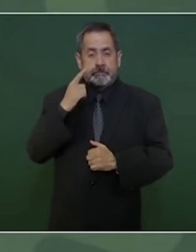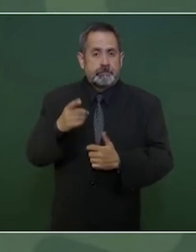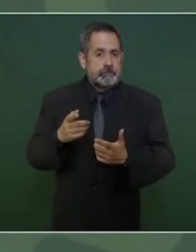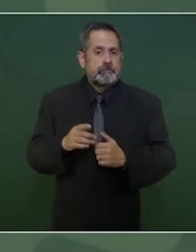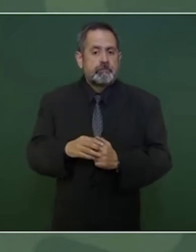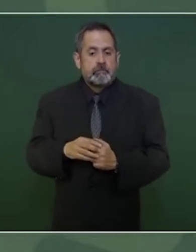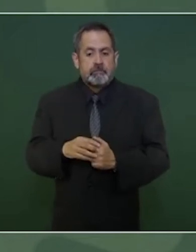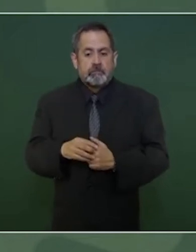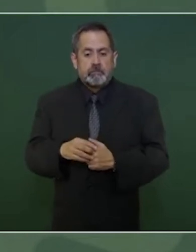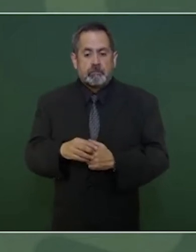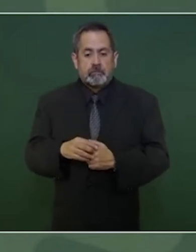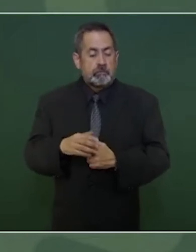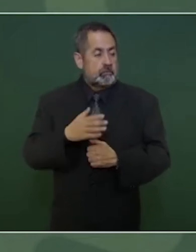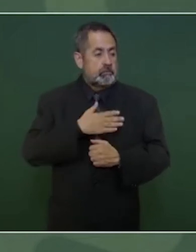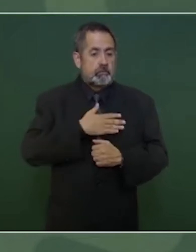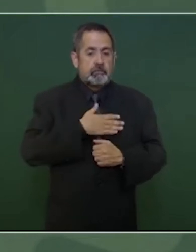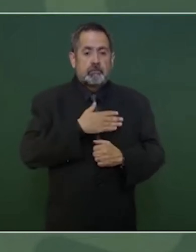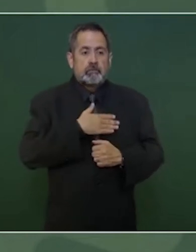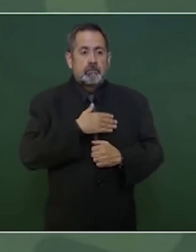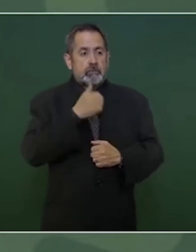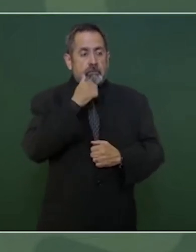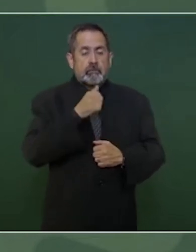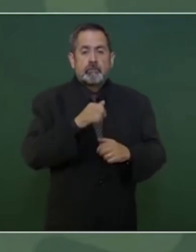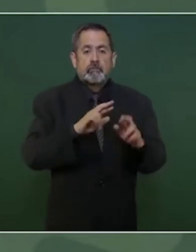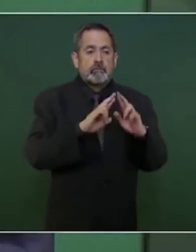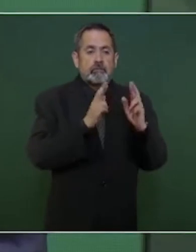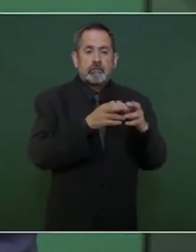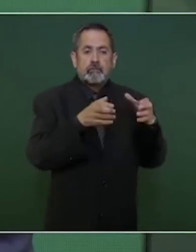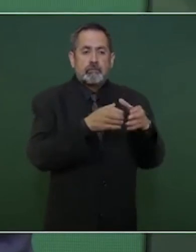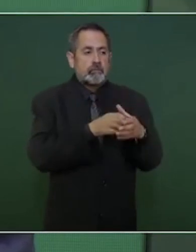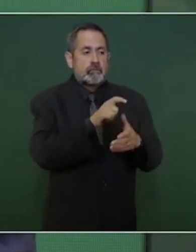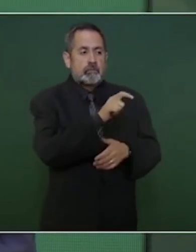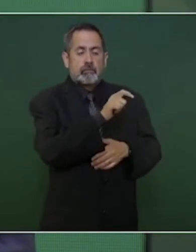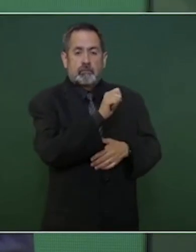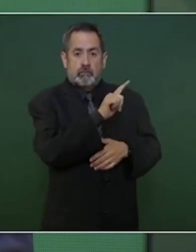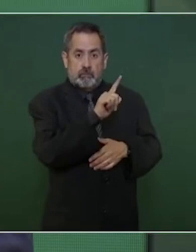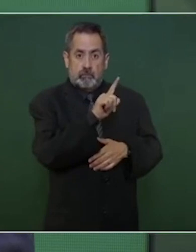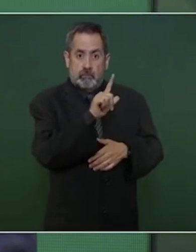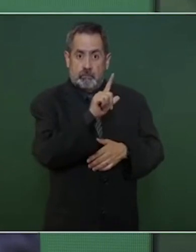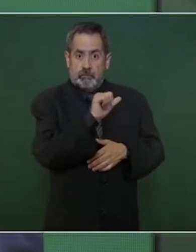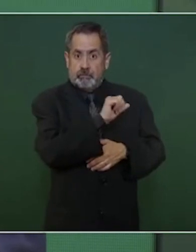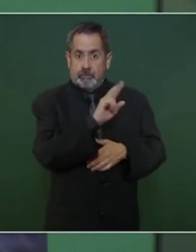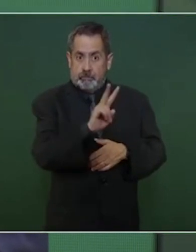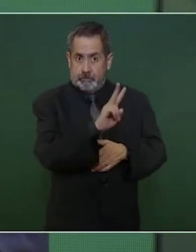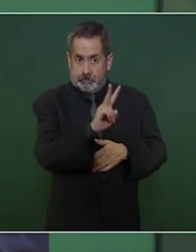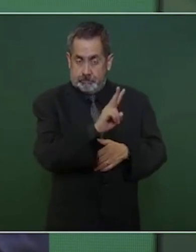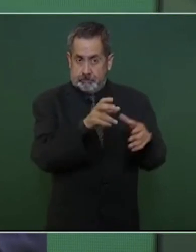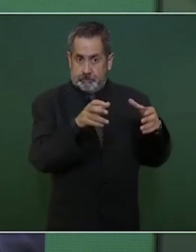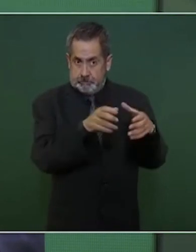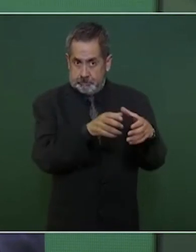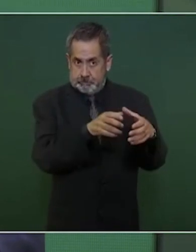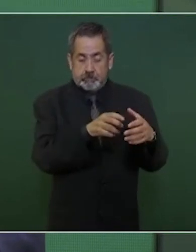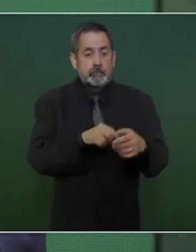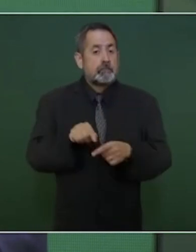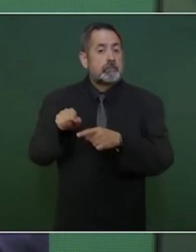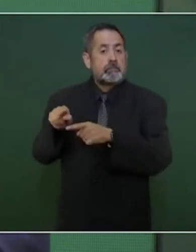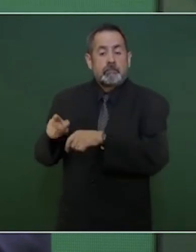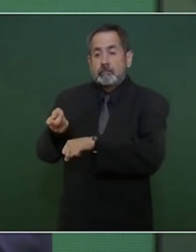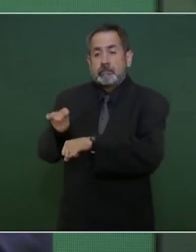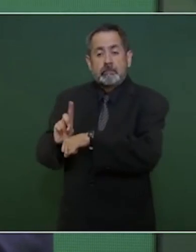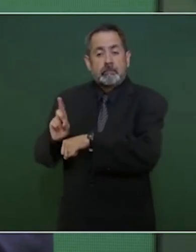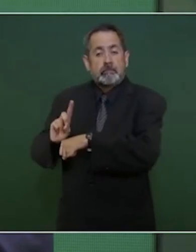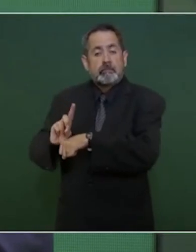el Gabinete de Seguridad, de lunes a viernes y ellos se reúnen todos los días,